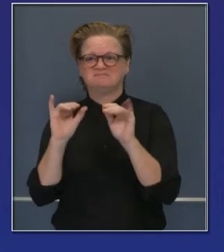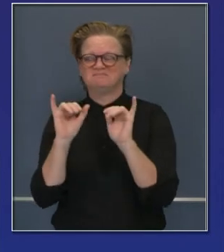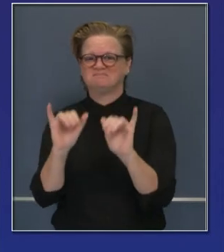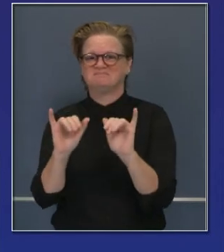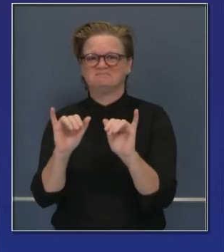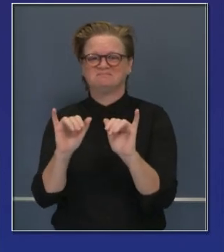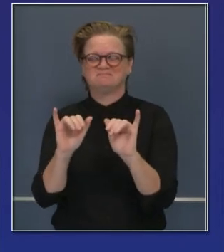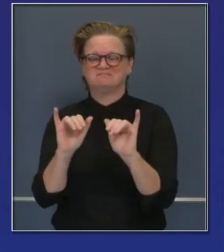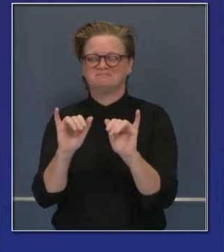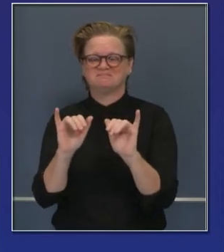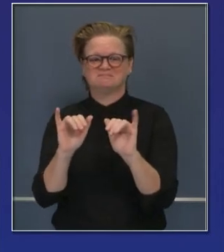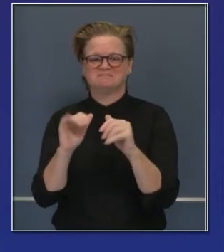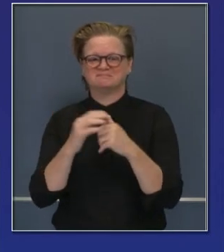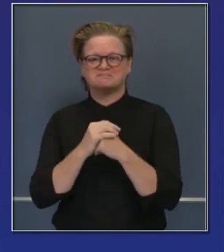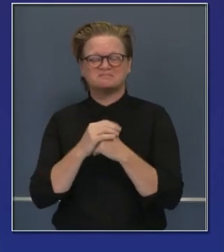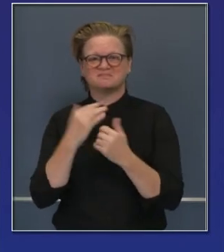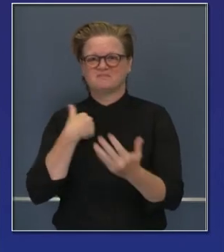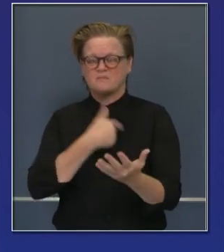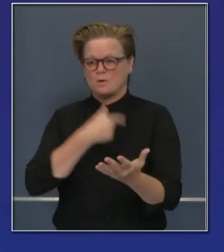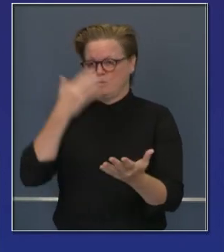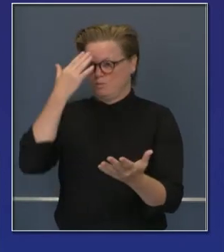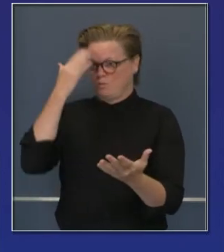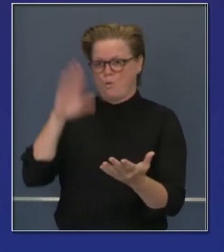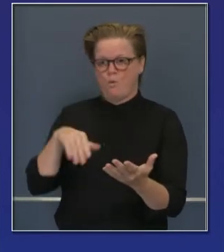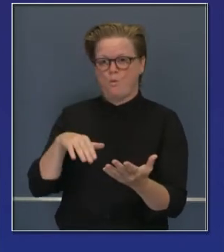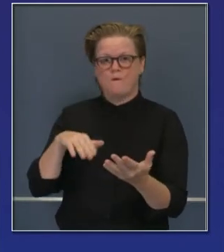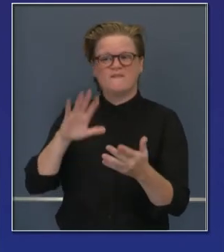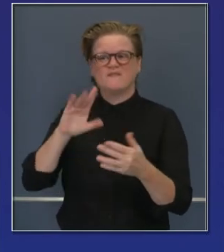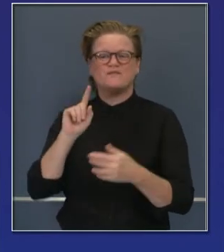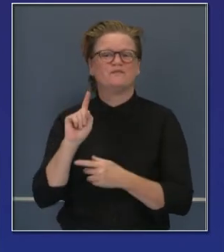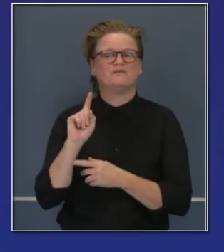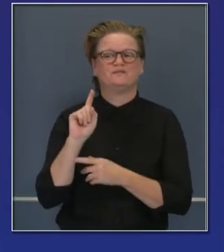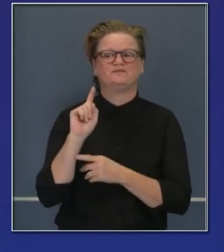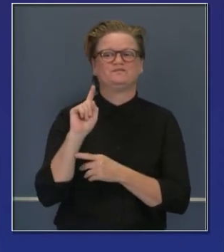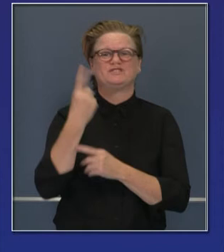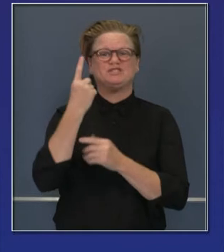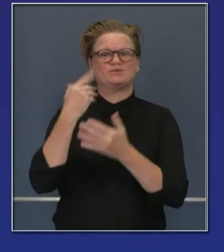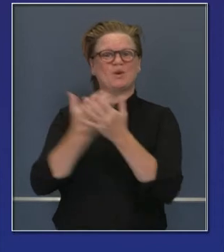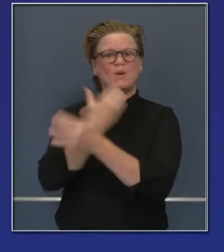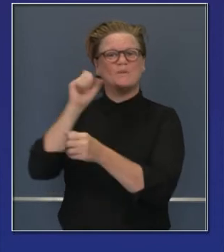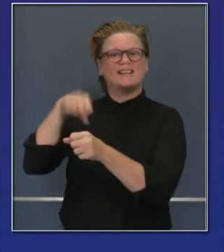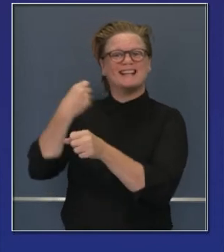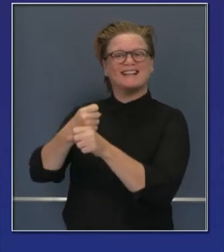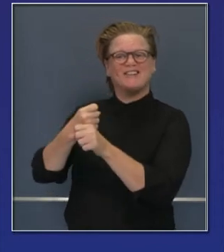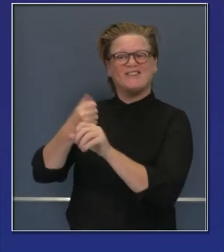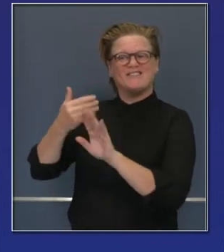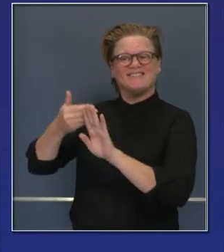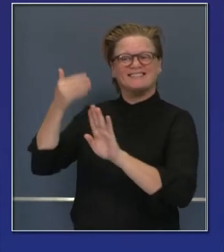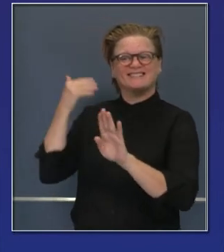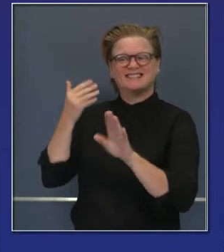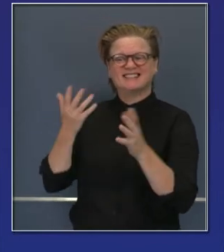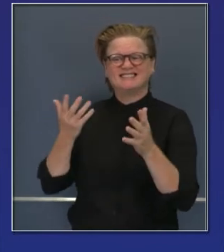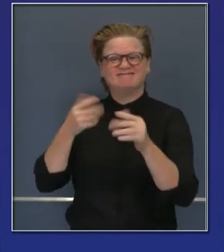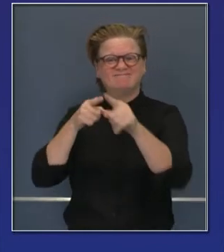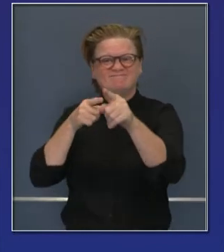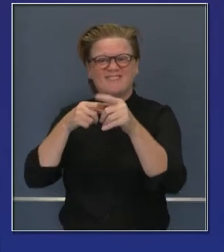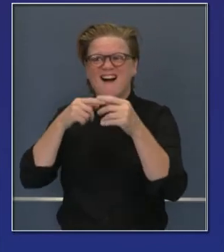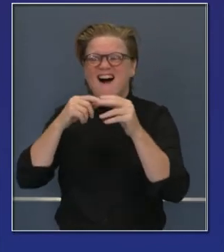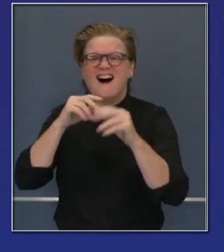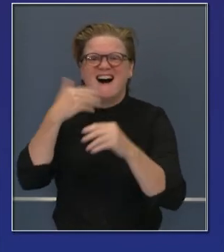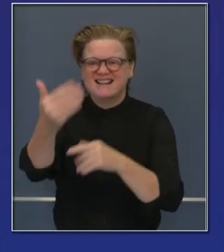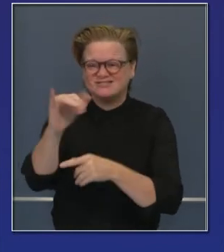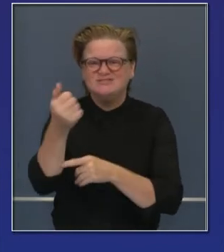Y eso no es una promesa de que todo el mundo va a recibir la vacuna al iniciar el año nuevo, pero